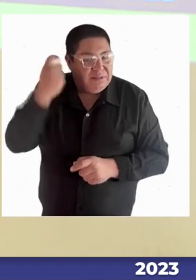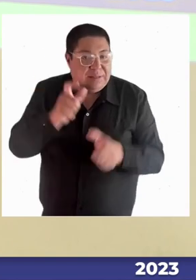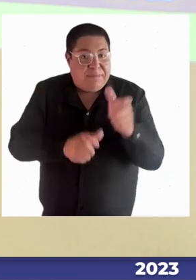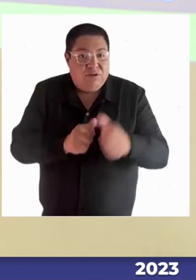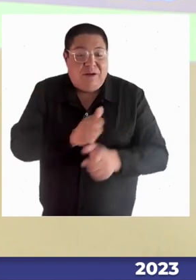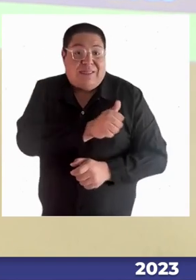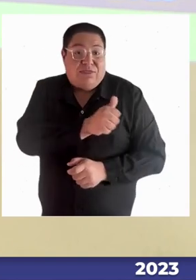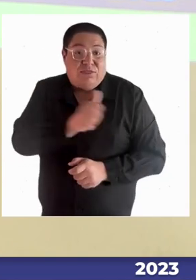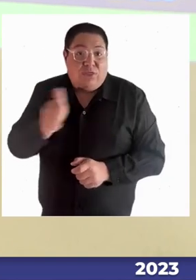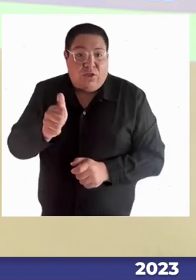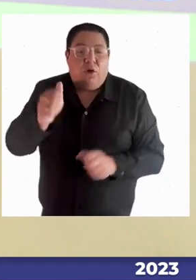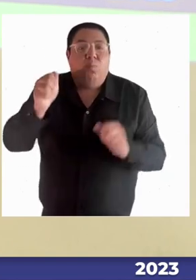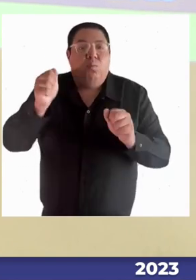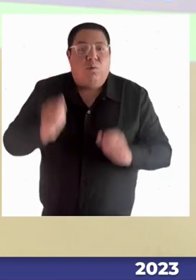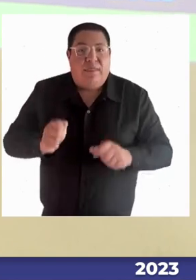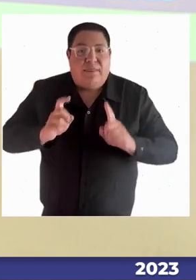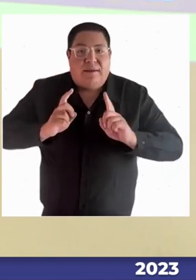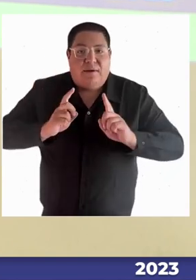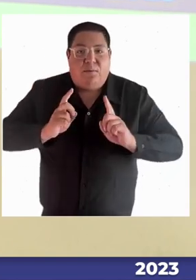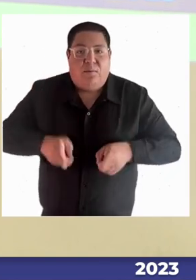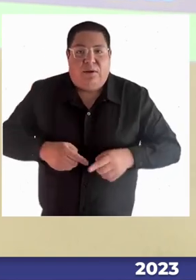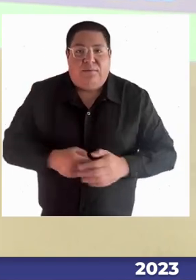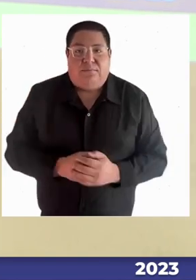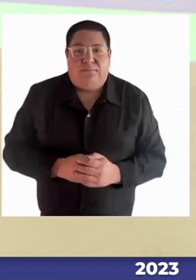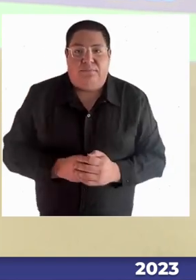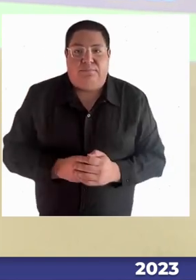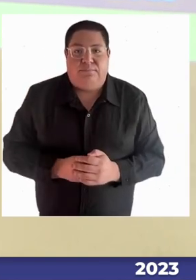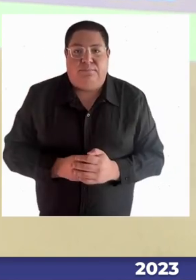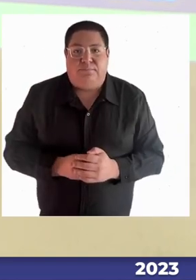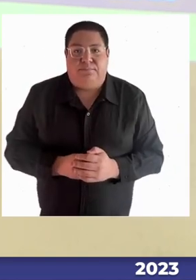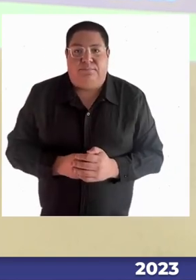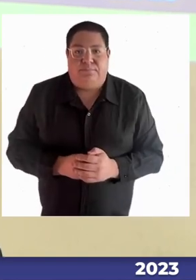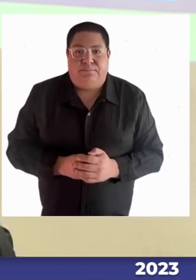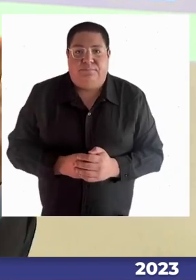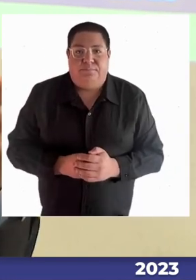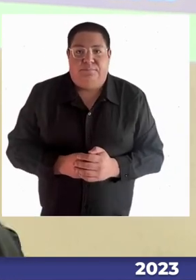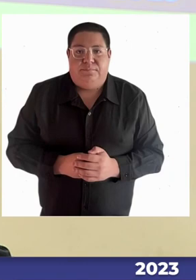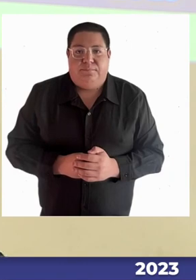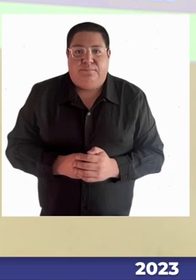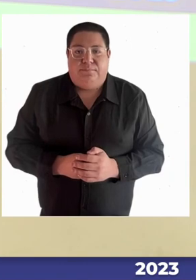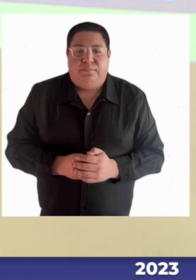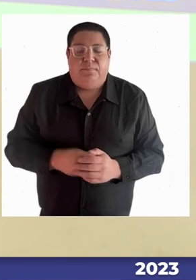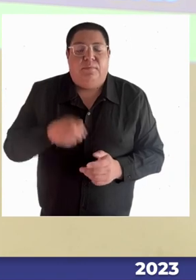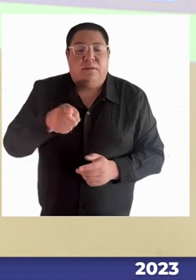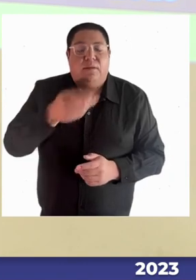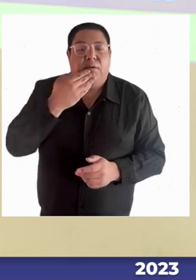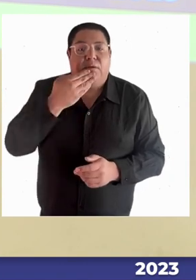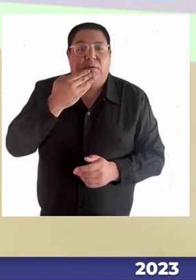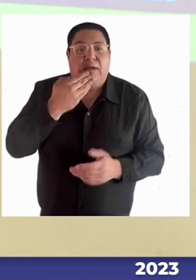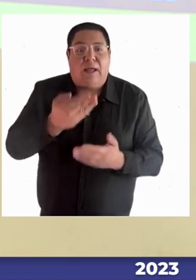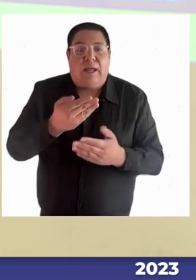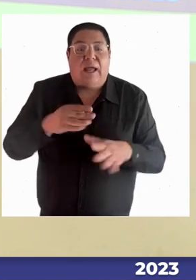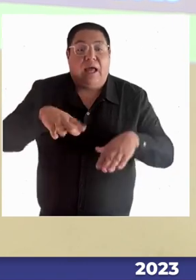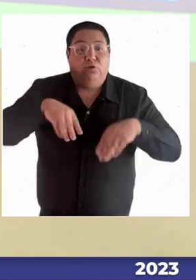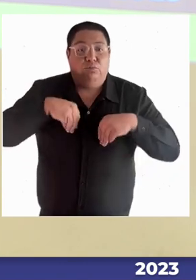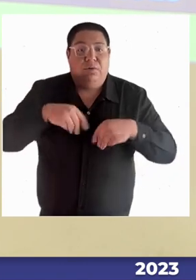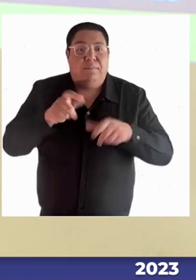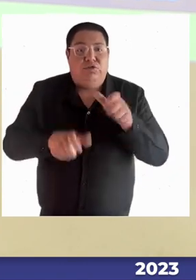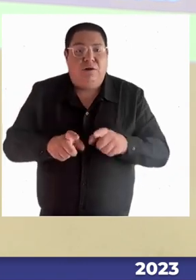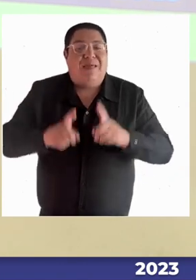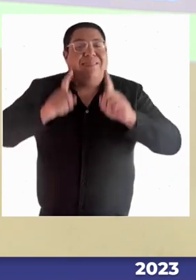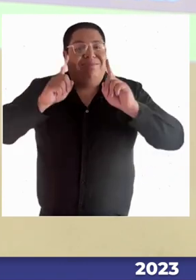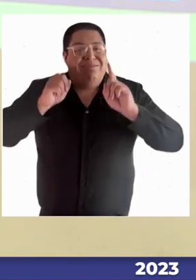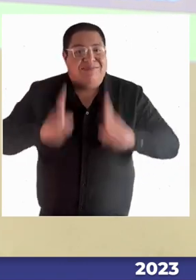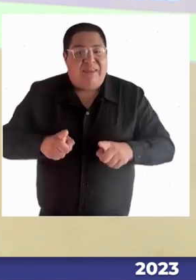digo, no es cualquier región, es la región más linda de Chile, con todo el cariño y el respeto que merecen los habitantes de todas las regiones, pero